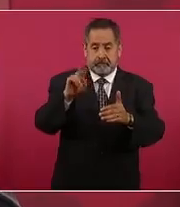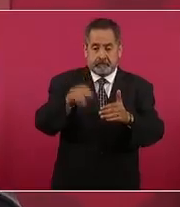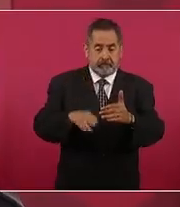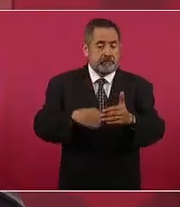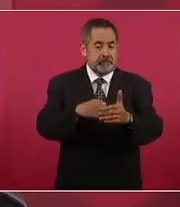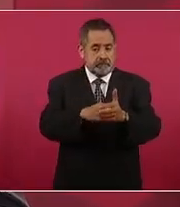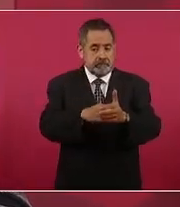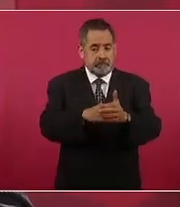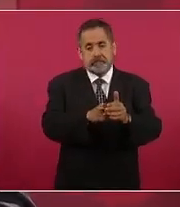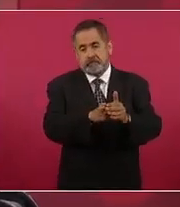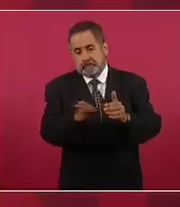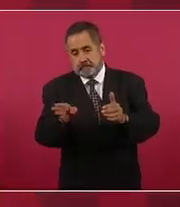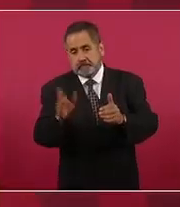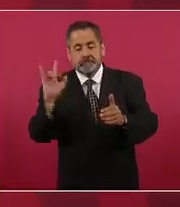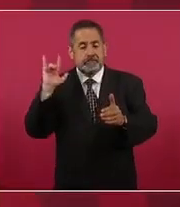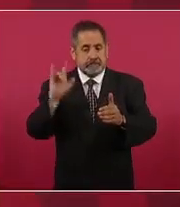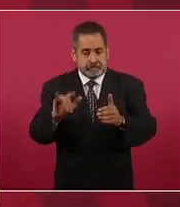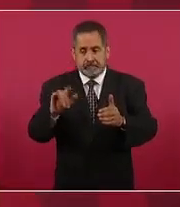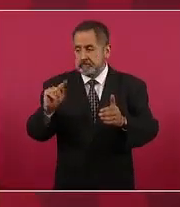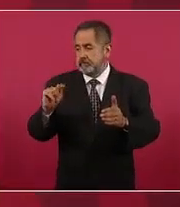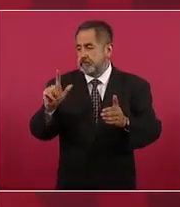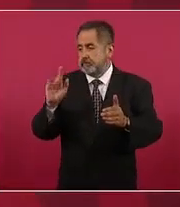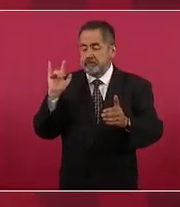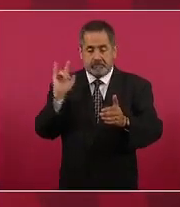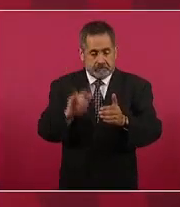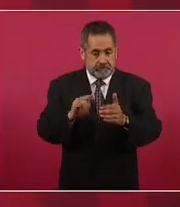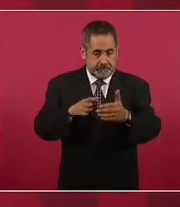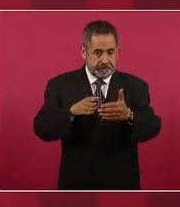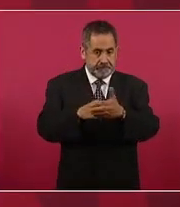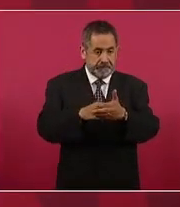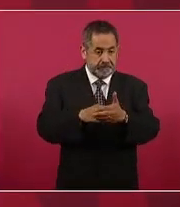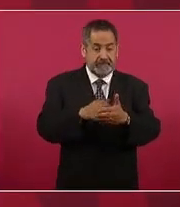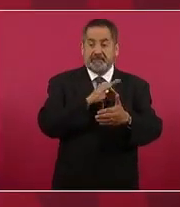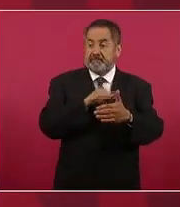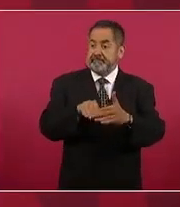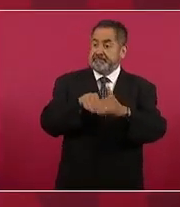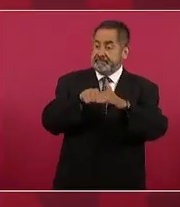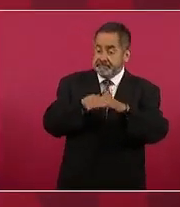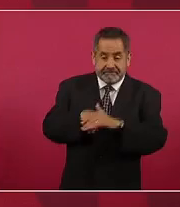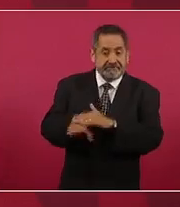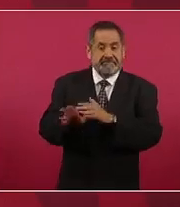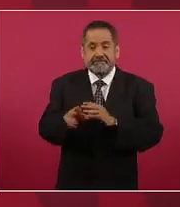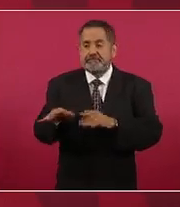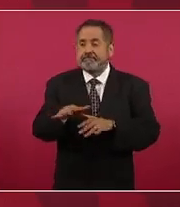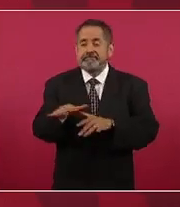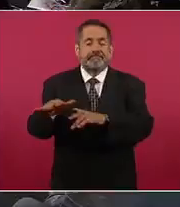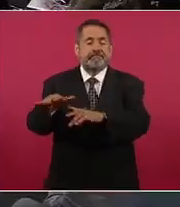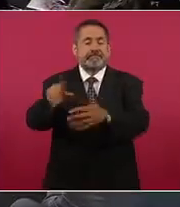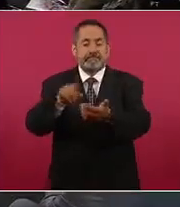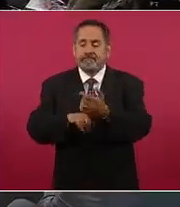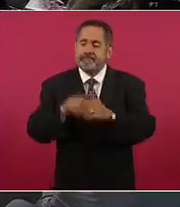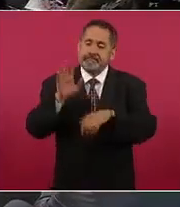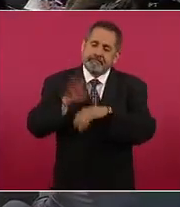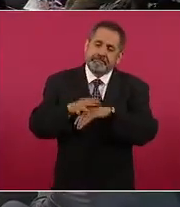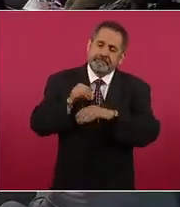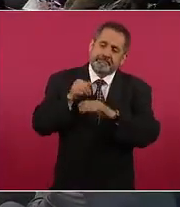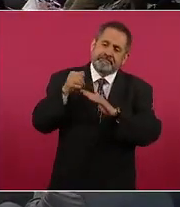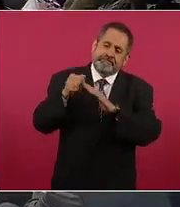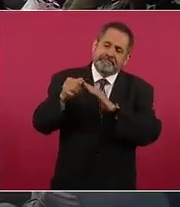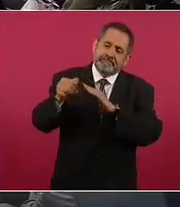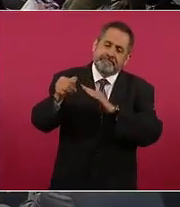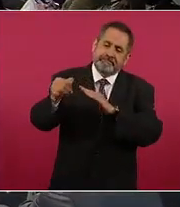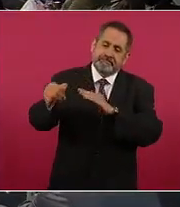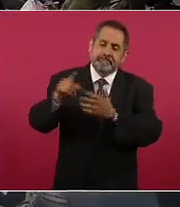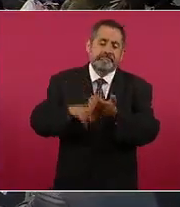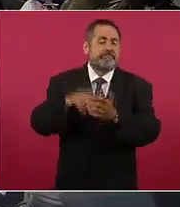llegar a Tulum también en avión pueda introducirse a el sur de